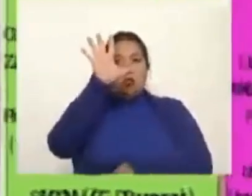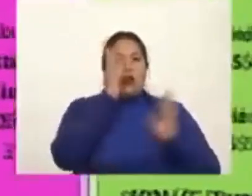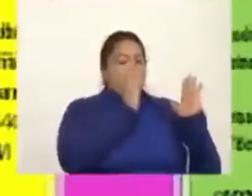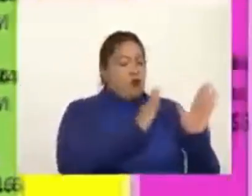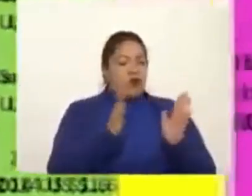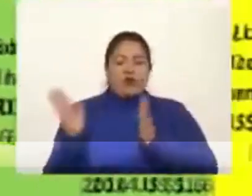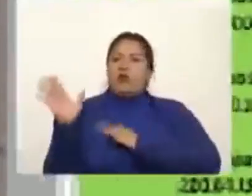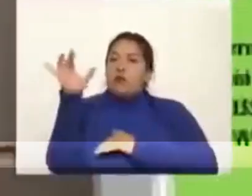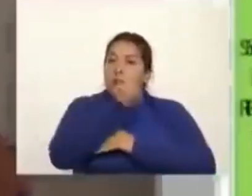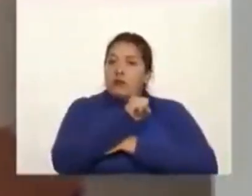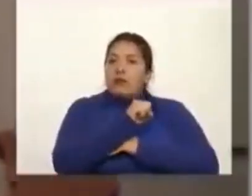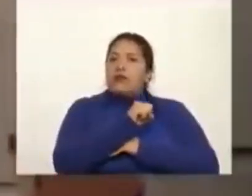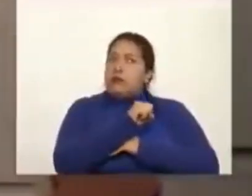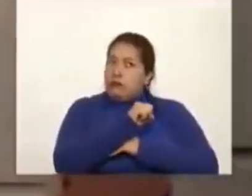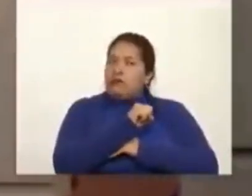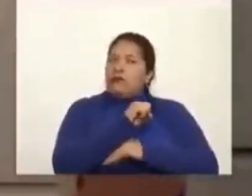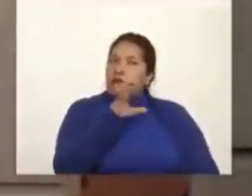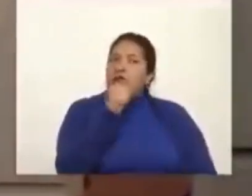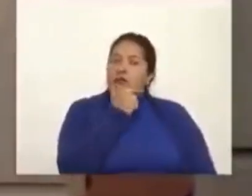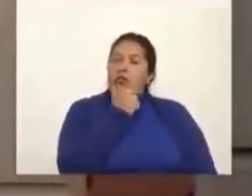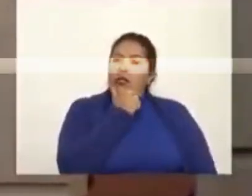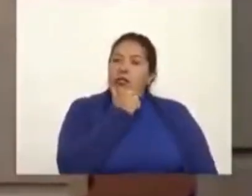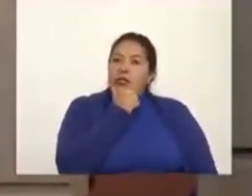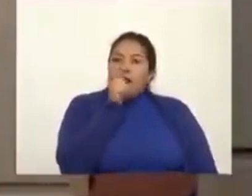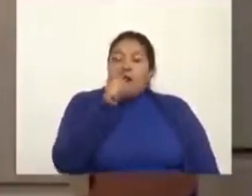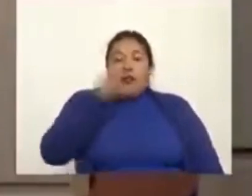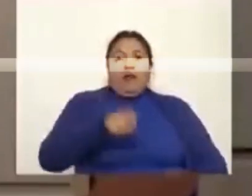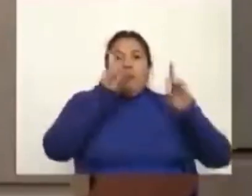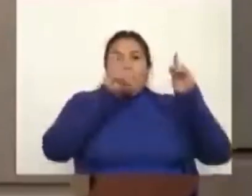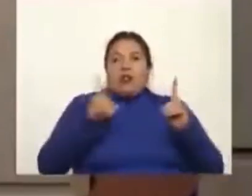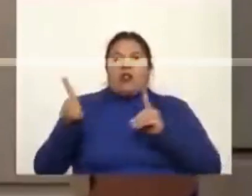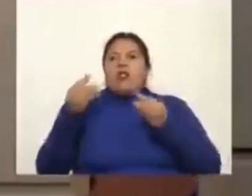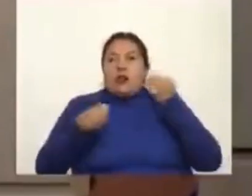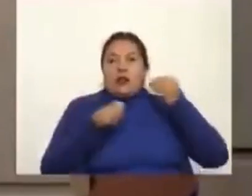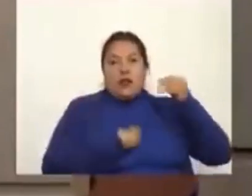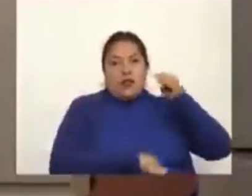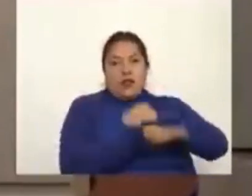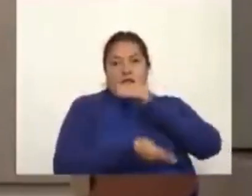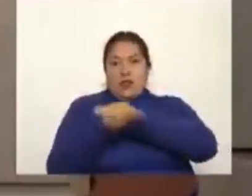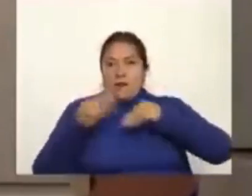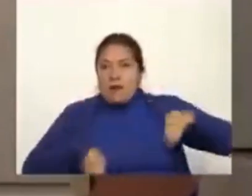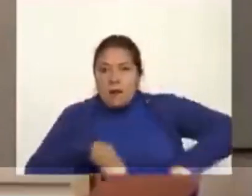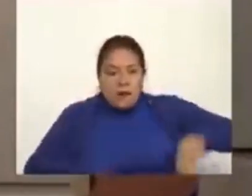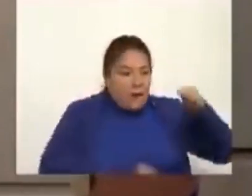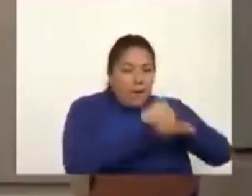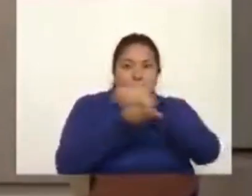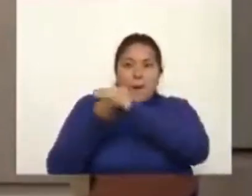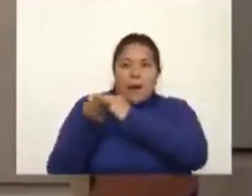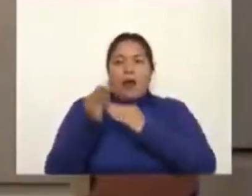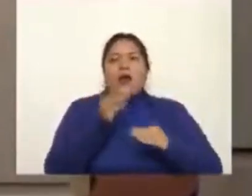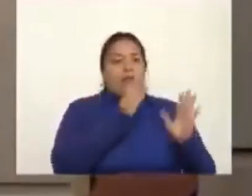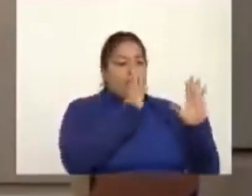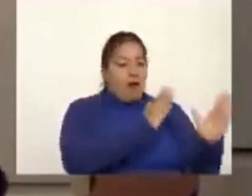decisiones públicas, todas acompañadas de sobornos. Son cinco